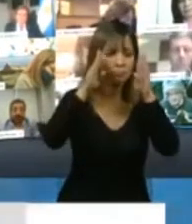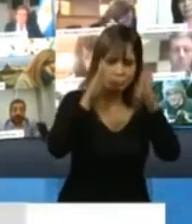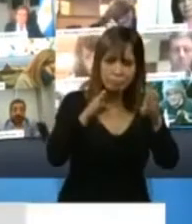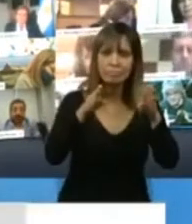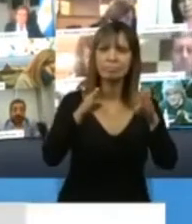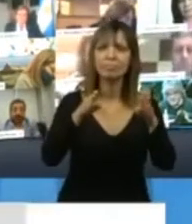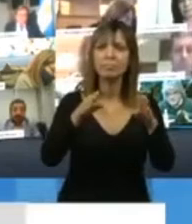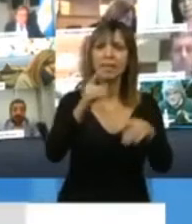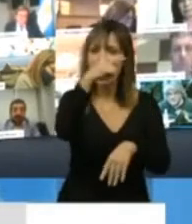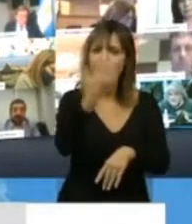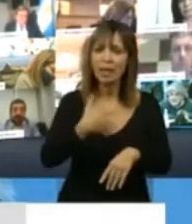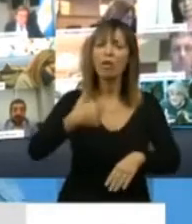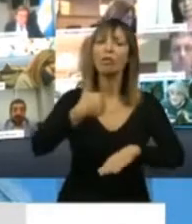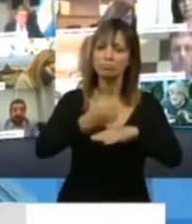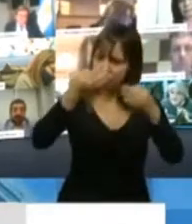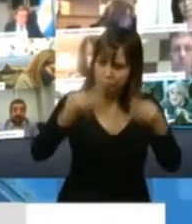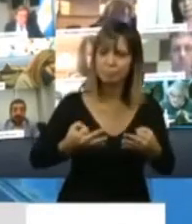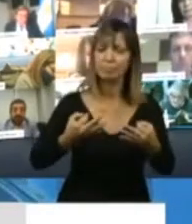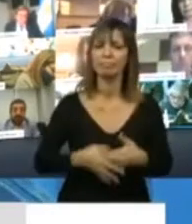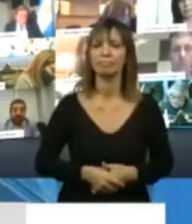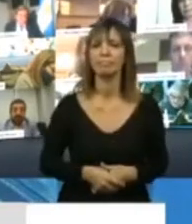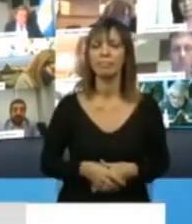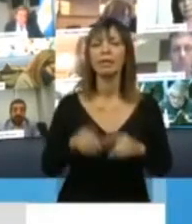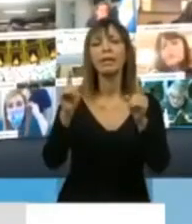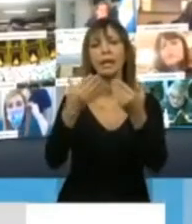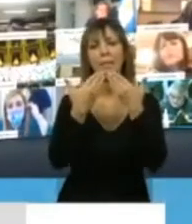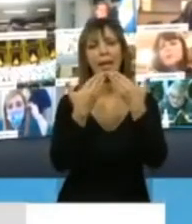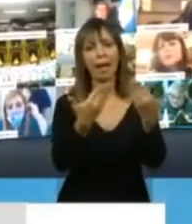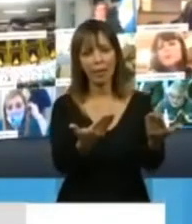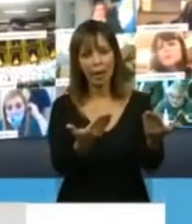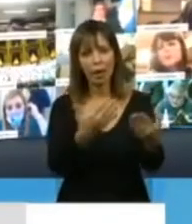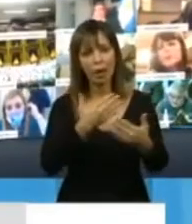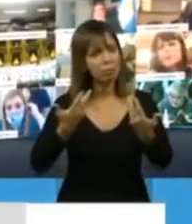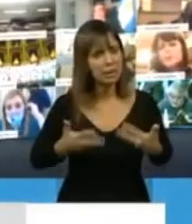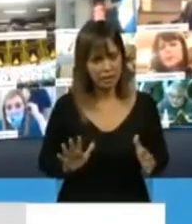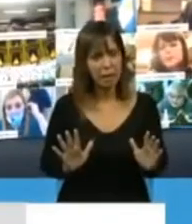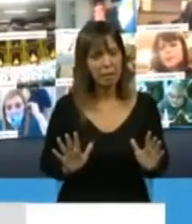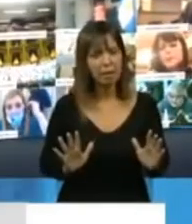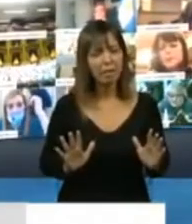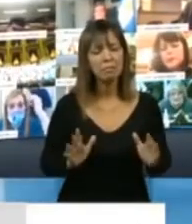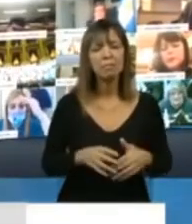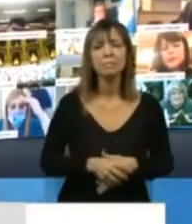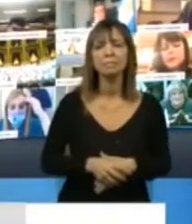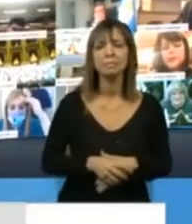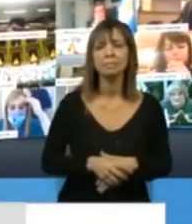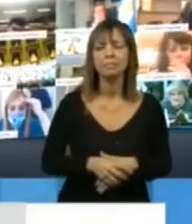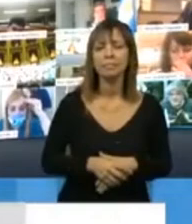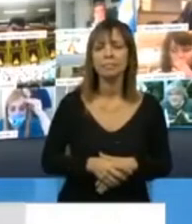el Estado está presente. También agradecer sinceramente y en reconocimiento